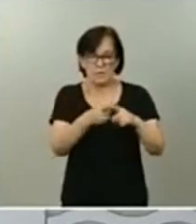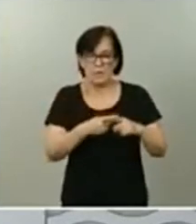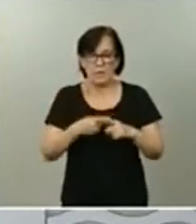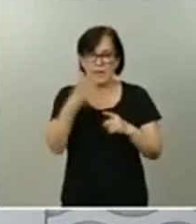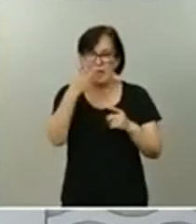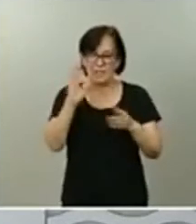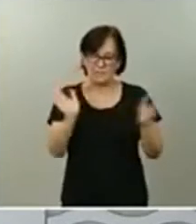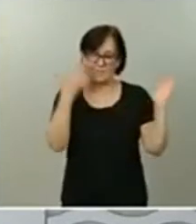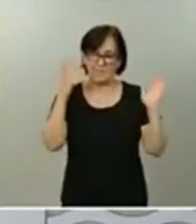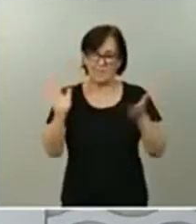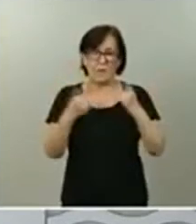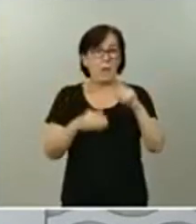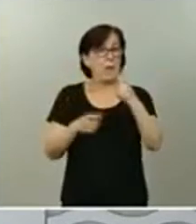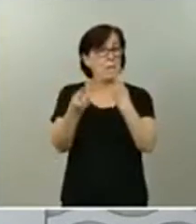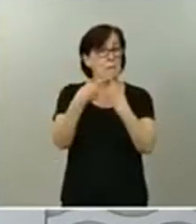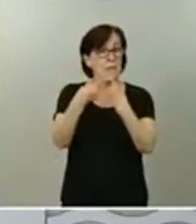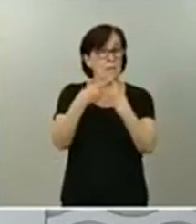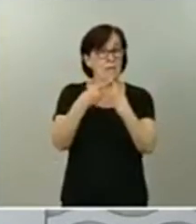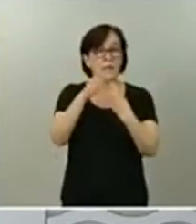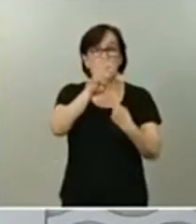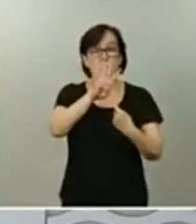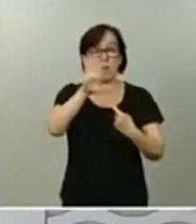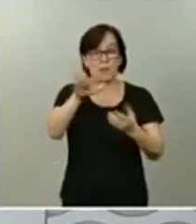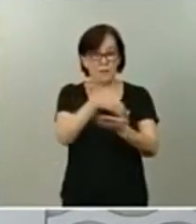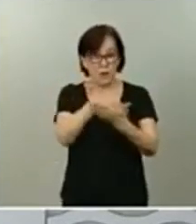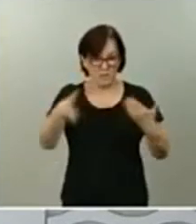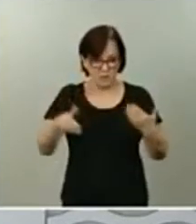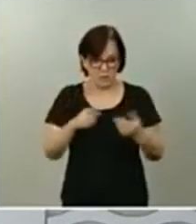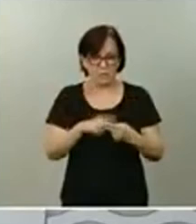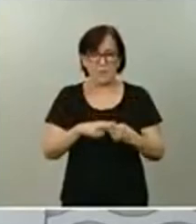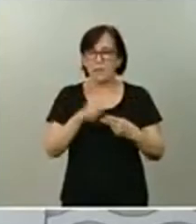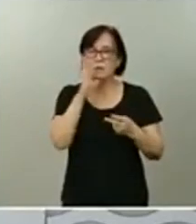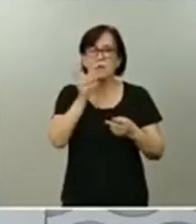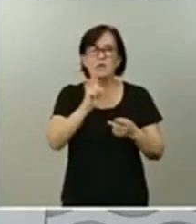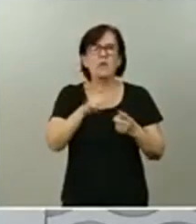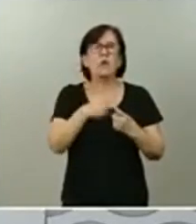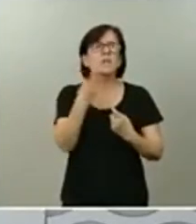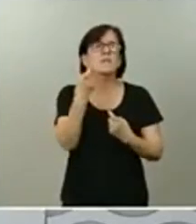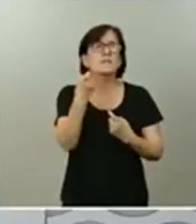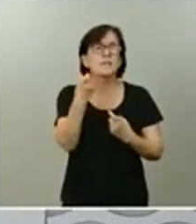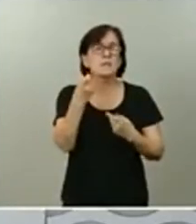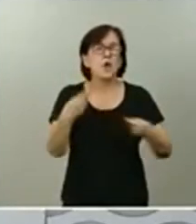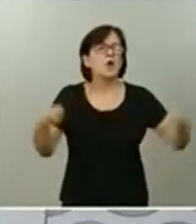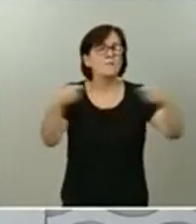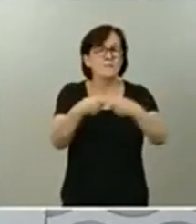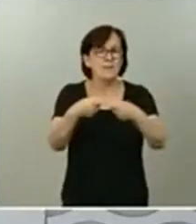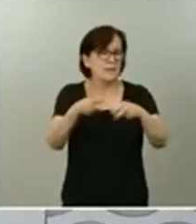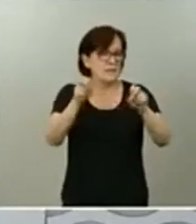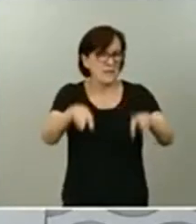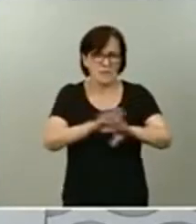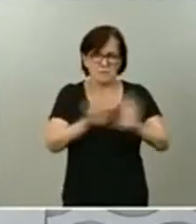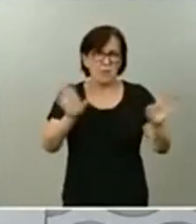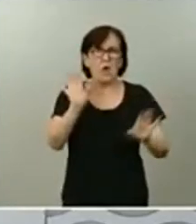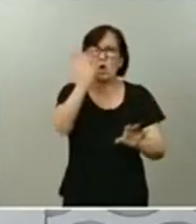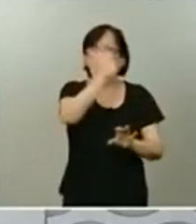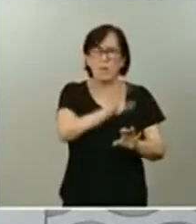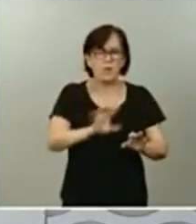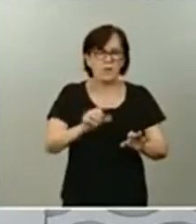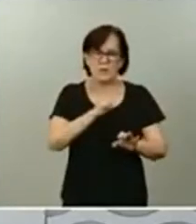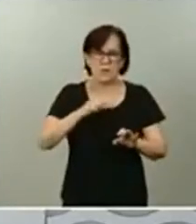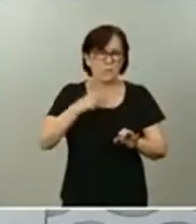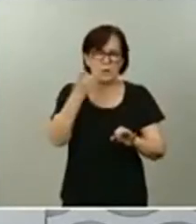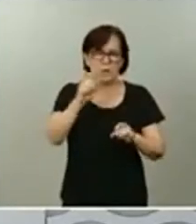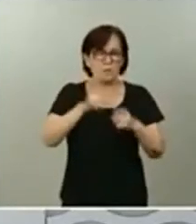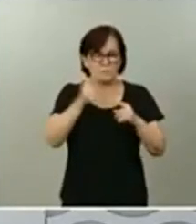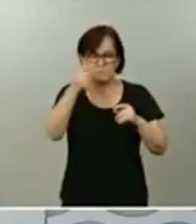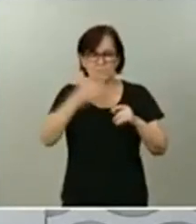Un primer bloque de 45 millones que no requiere cofinanciación de las comunidades autónomas que se destinan a